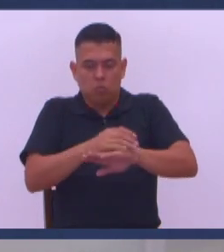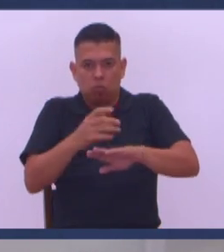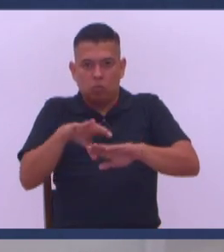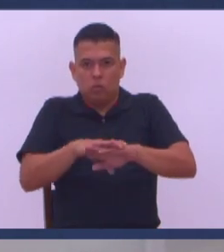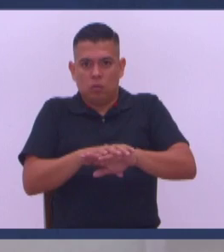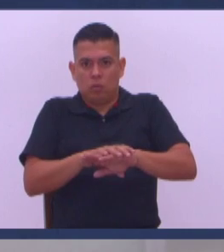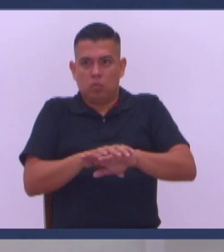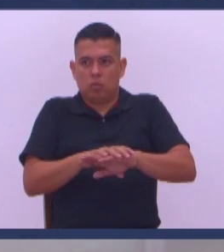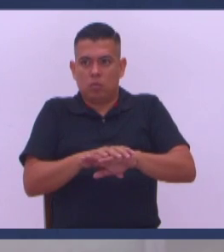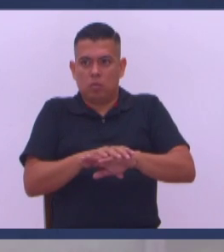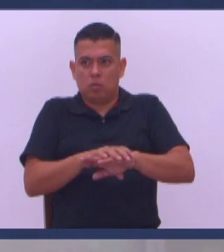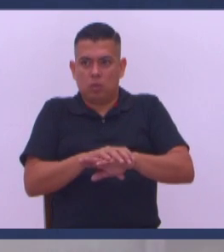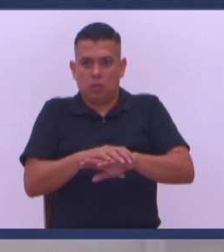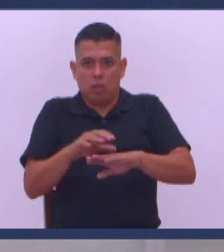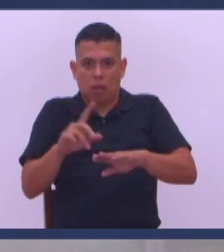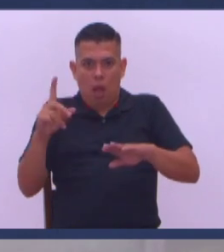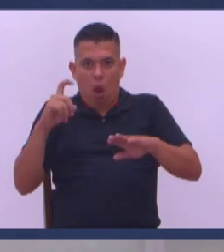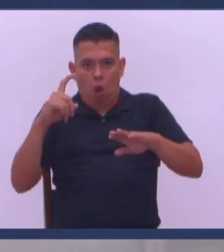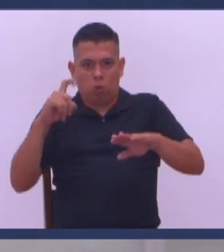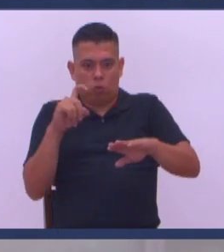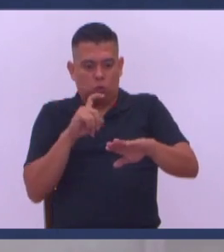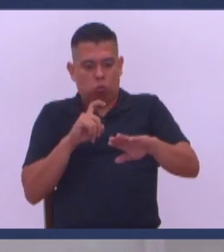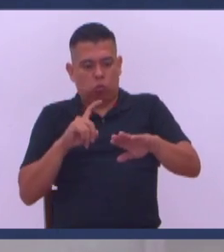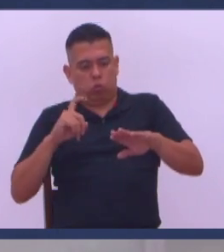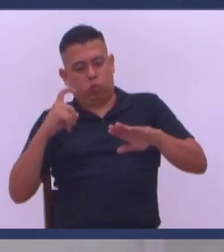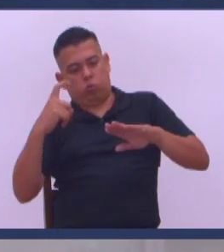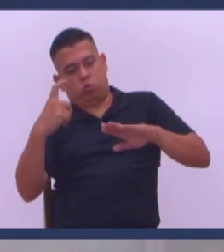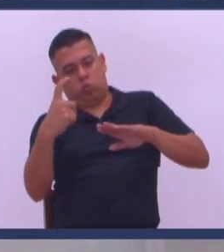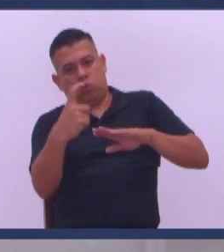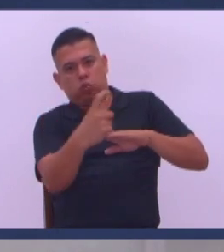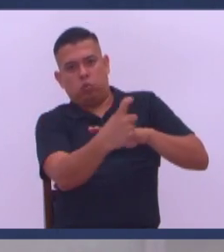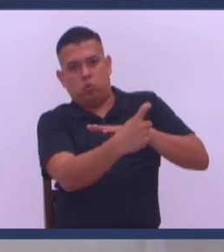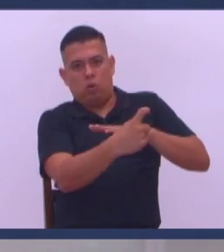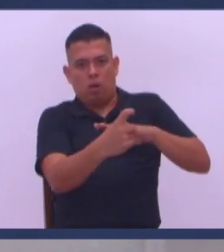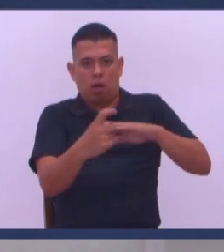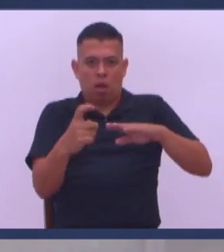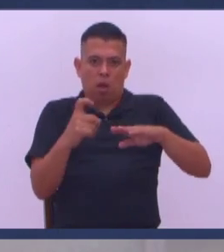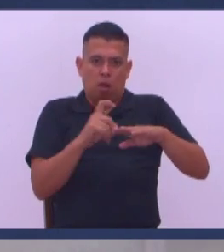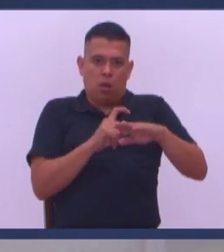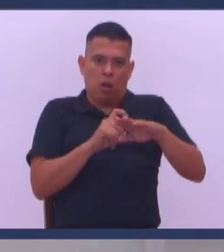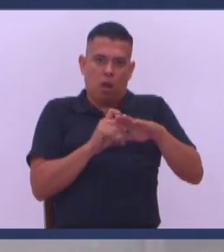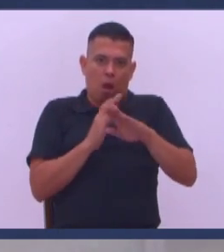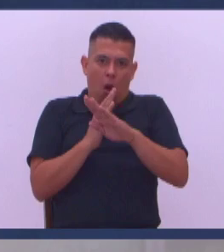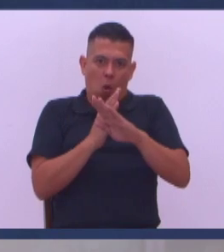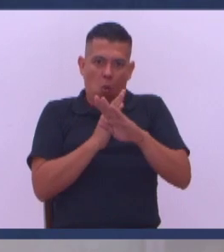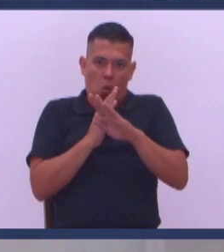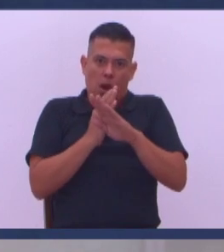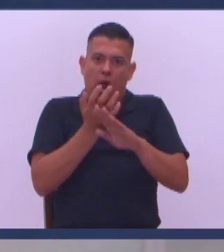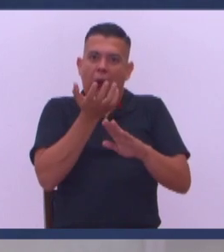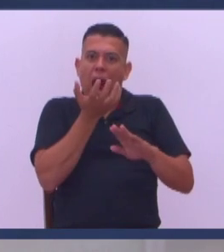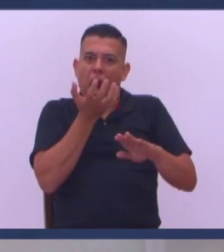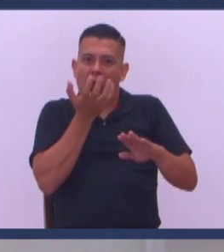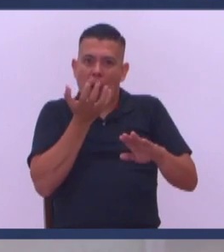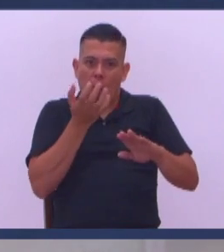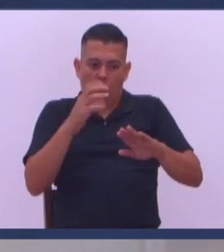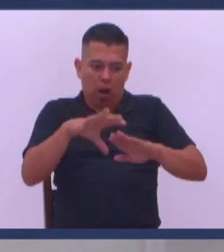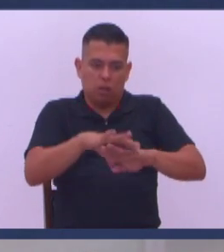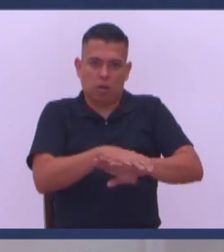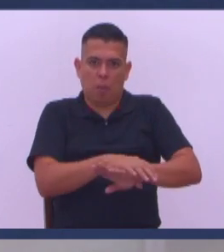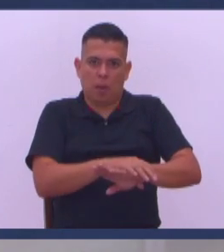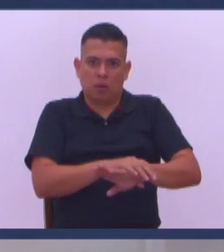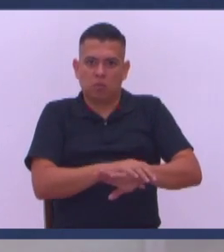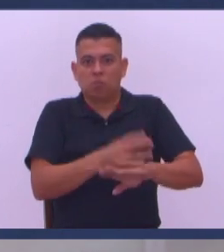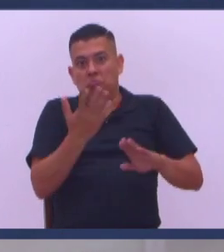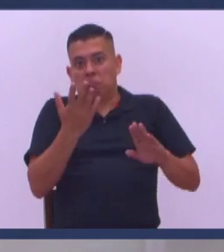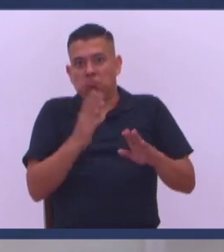tenis Reebok Y usted Le echa A la tela Normal A la tela A la malla Al